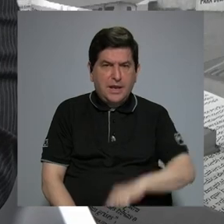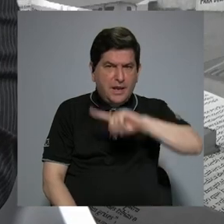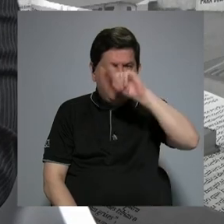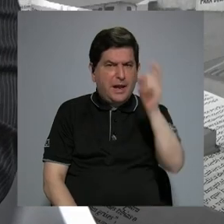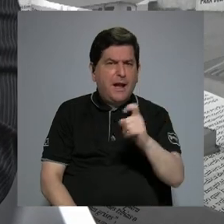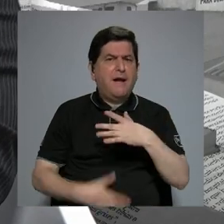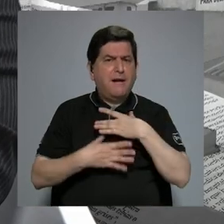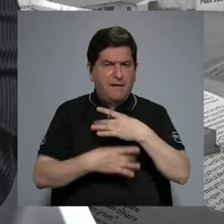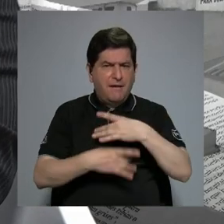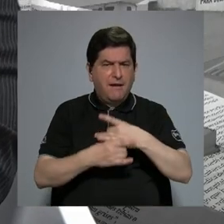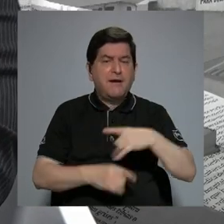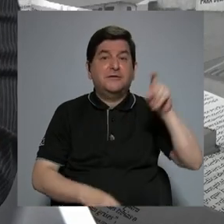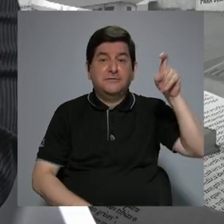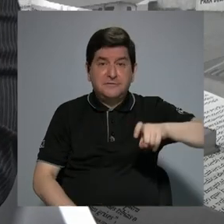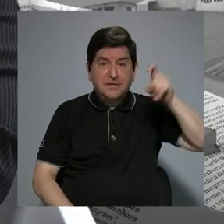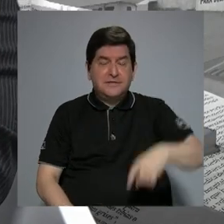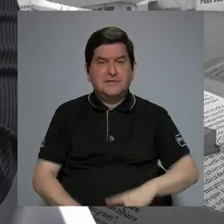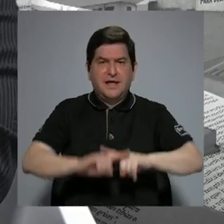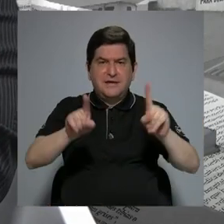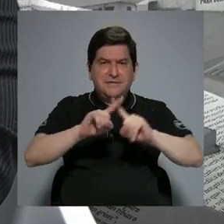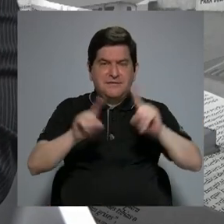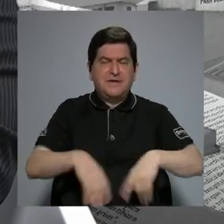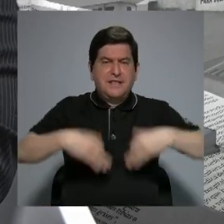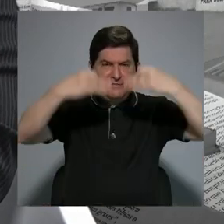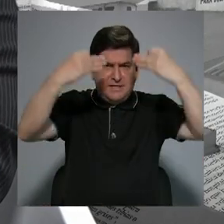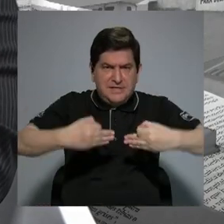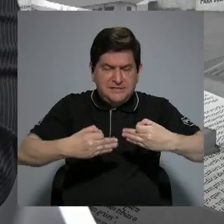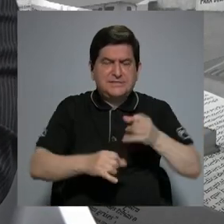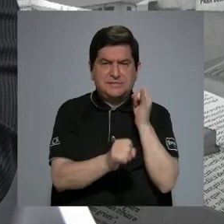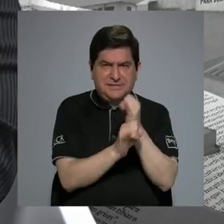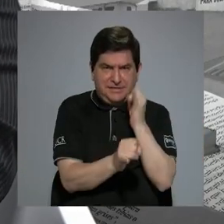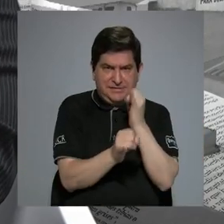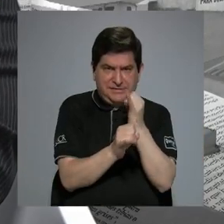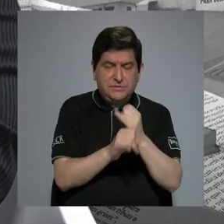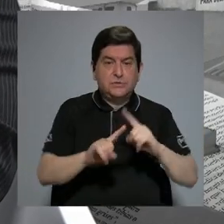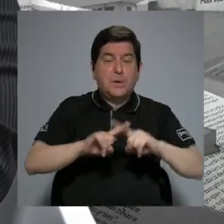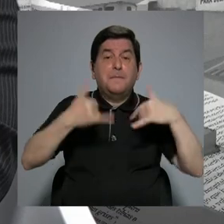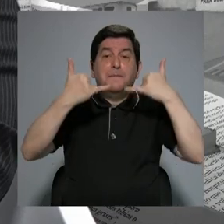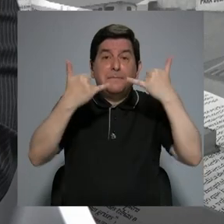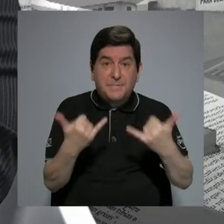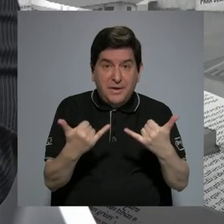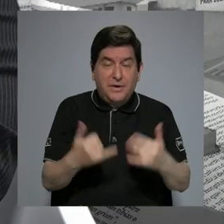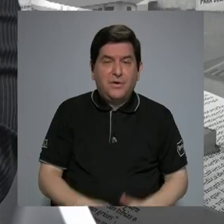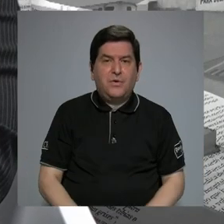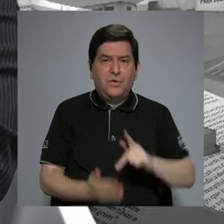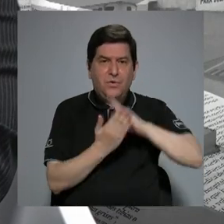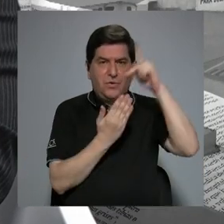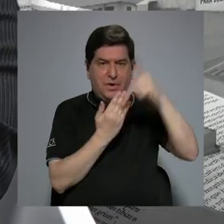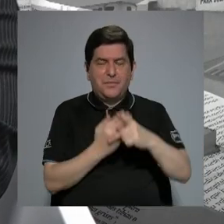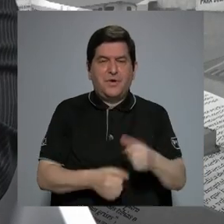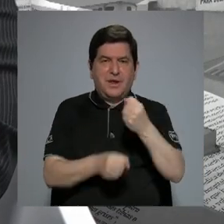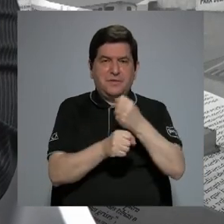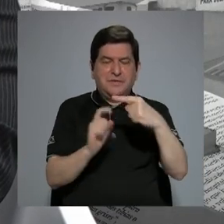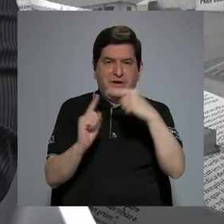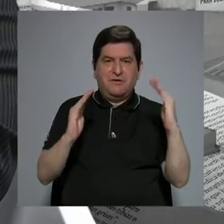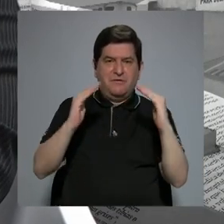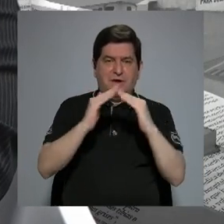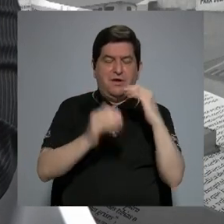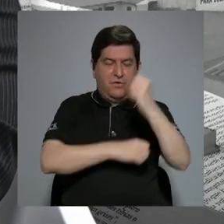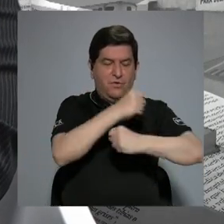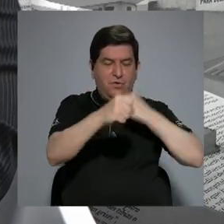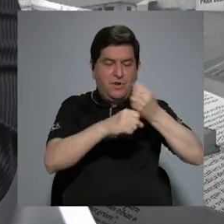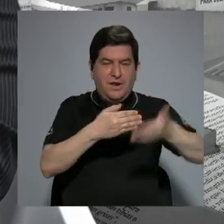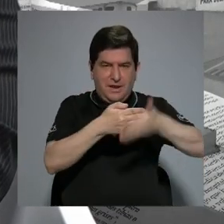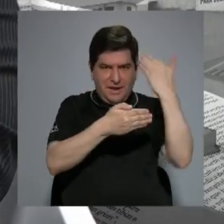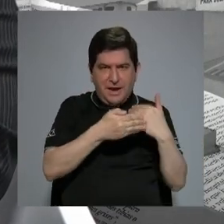efectivamente necesita una serie de decisiones a nivel institucional, pero en este momento, desde el programa de teletrabajo, a partir del año pasado,